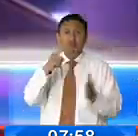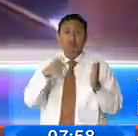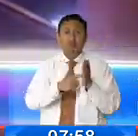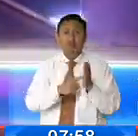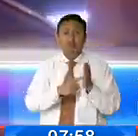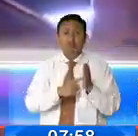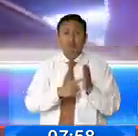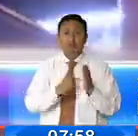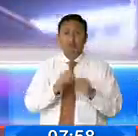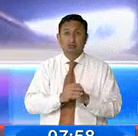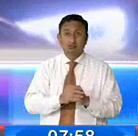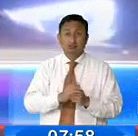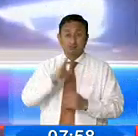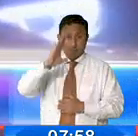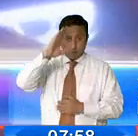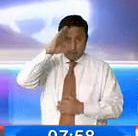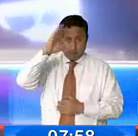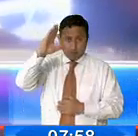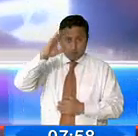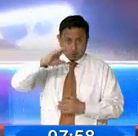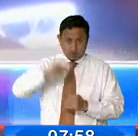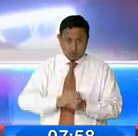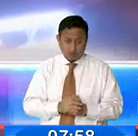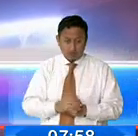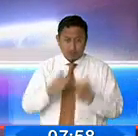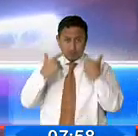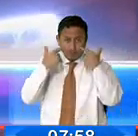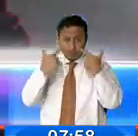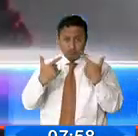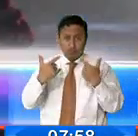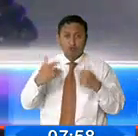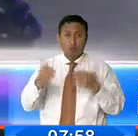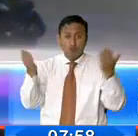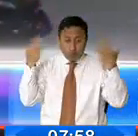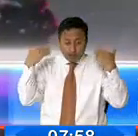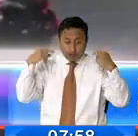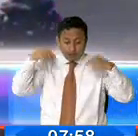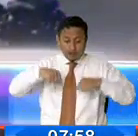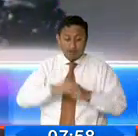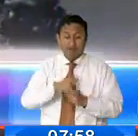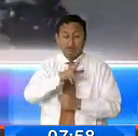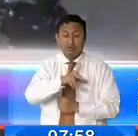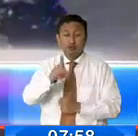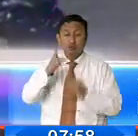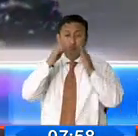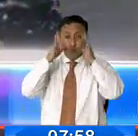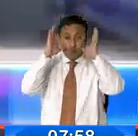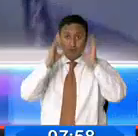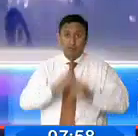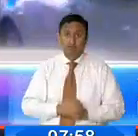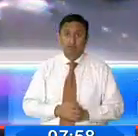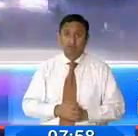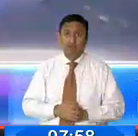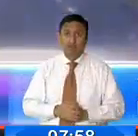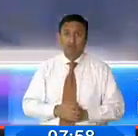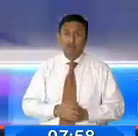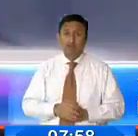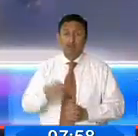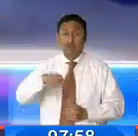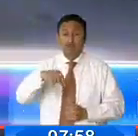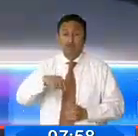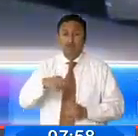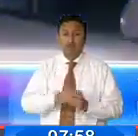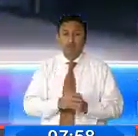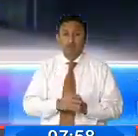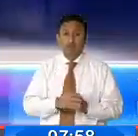elementos de la institución del orden patrullarán la ciudad durante este 31 de diciembre. Buscarán evitar